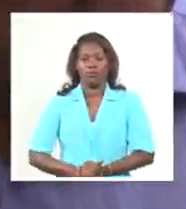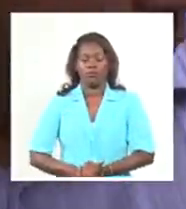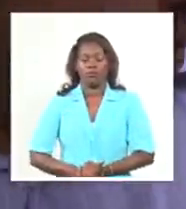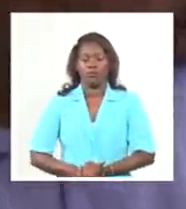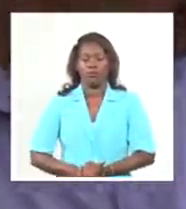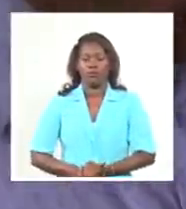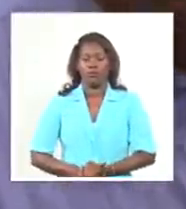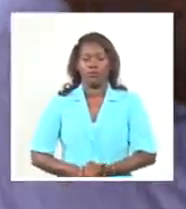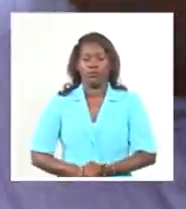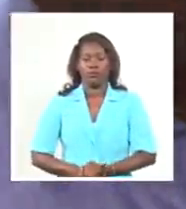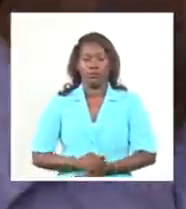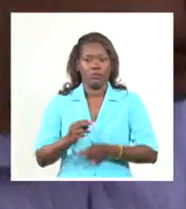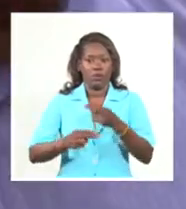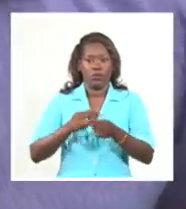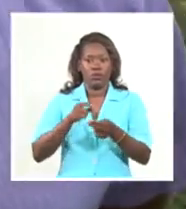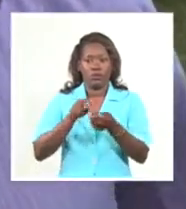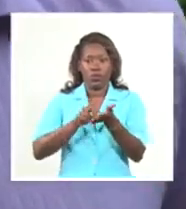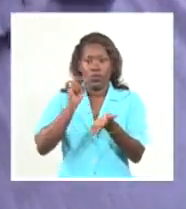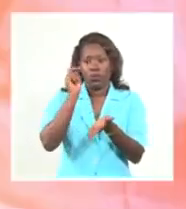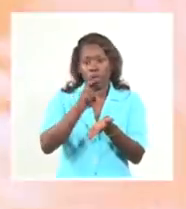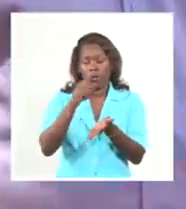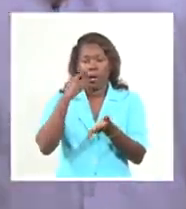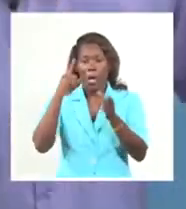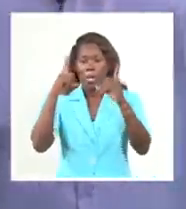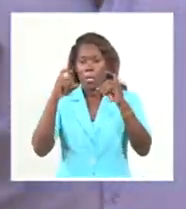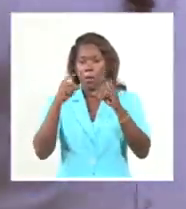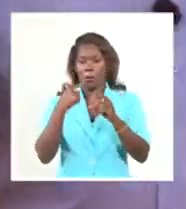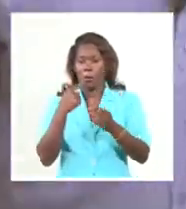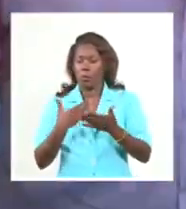Está bien. Vamos a hacerlo entonces. Y le mandas la foto. Vamos.